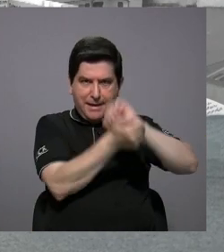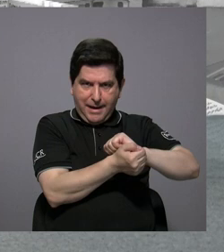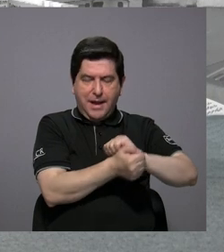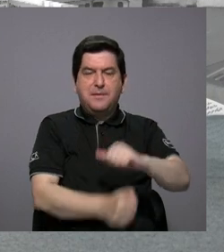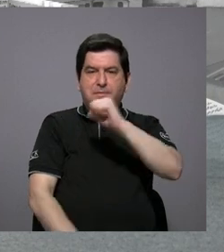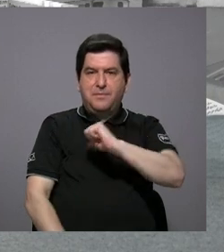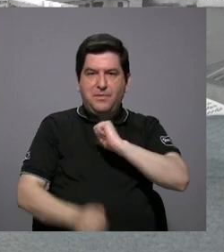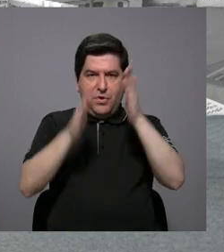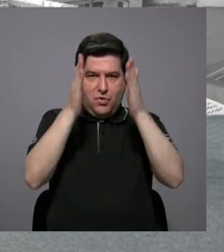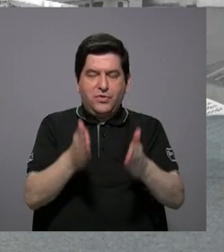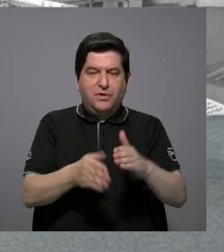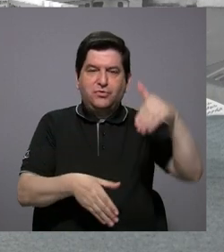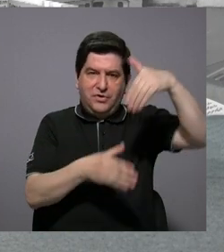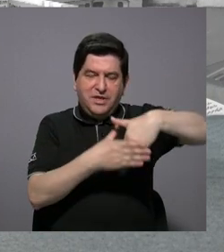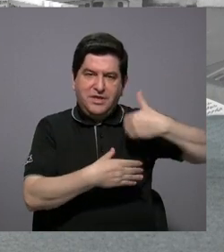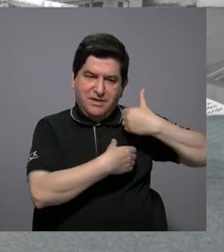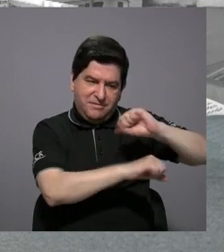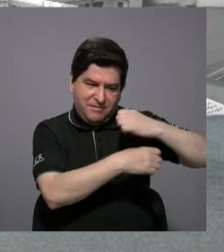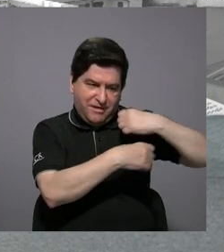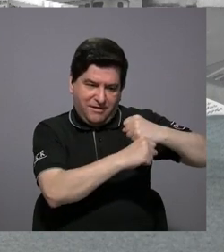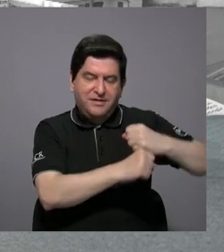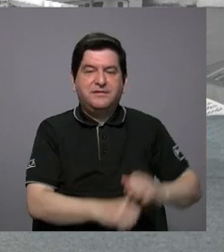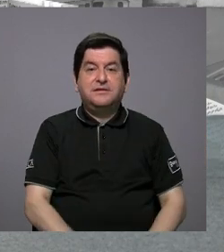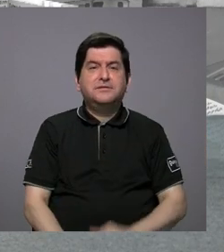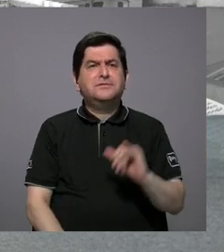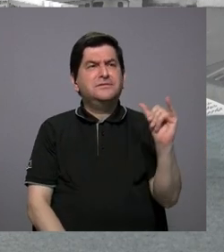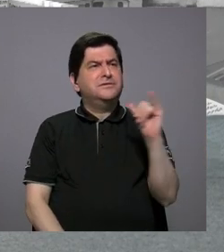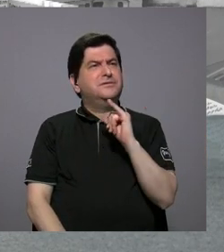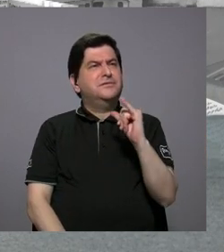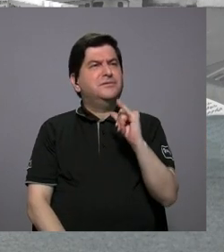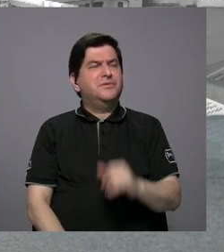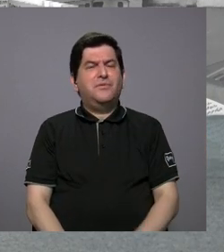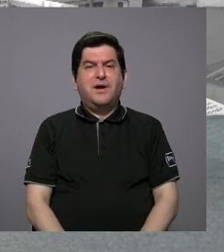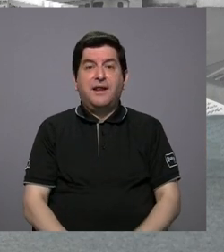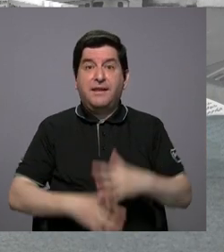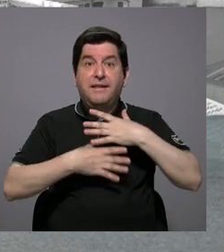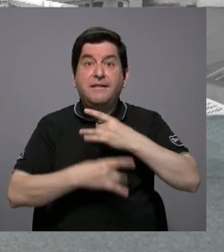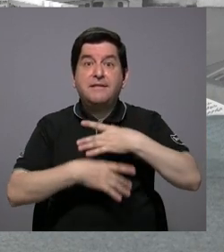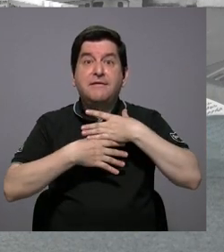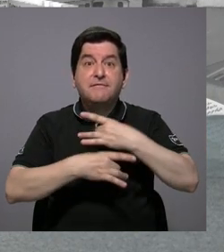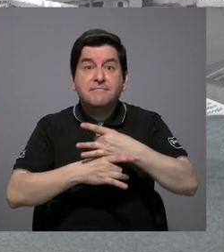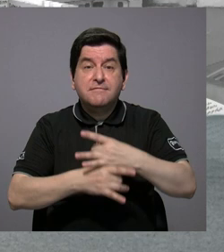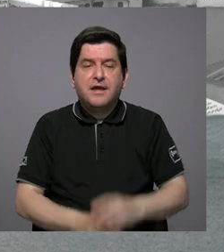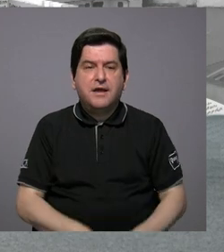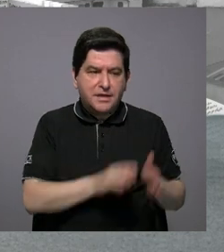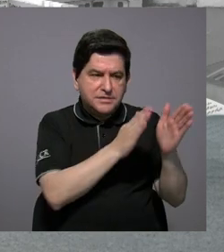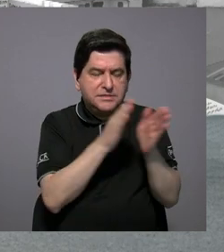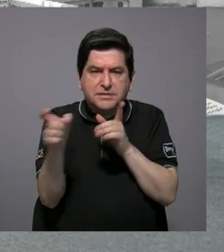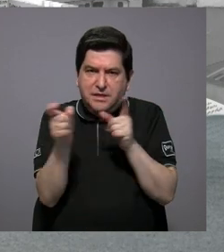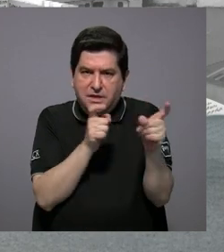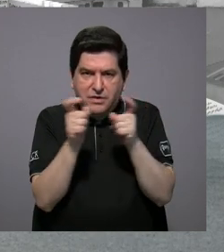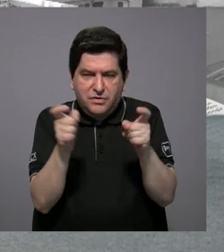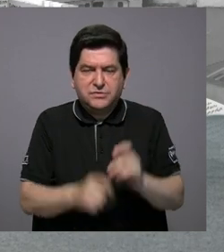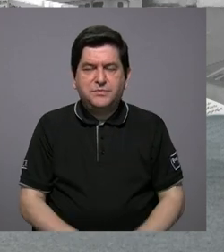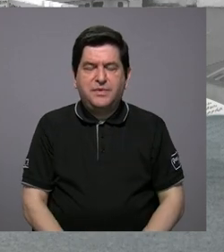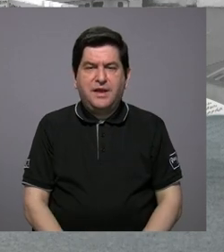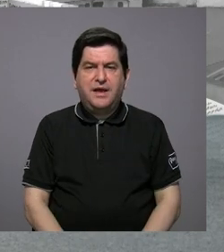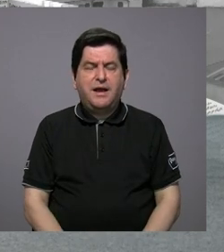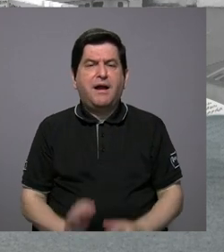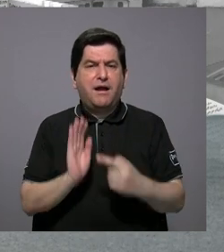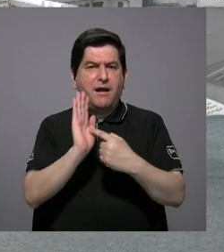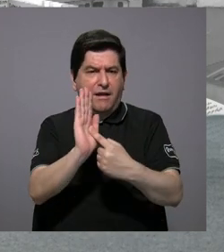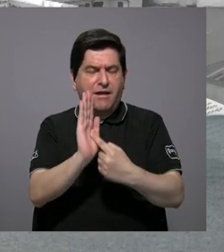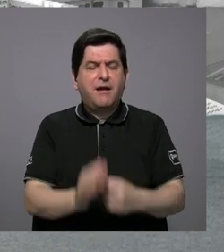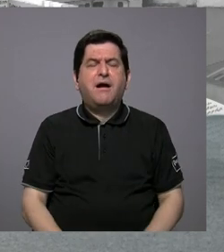autoridades municipales y también ese boom que se ha hecho mediático sobre planes reguladores para ofrecer esta